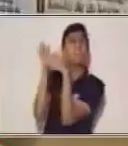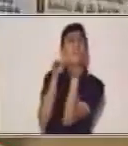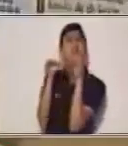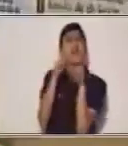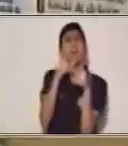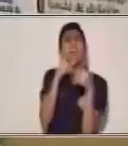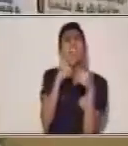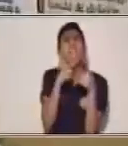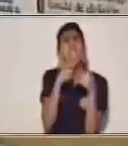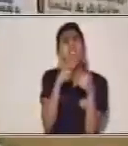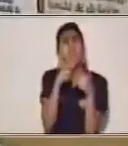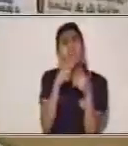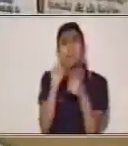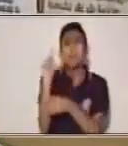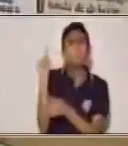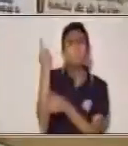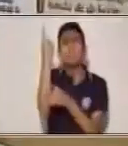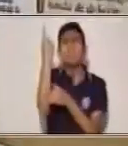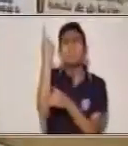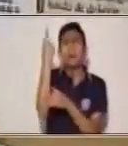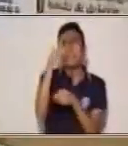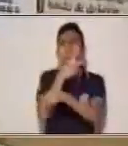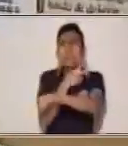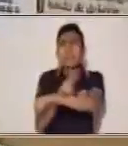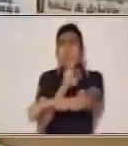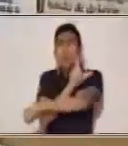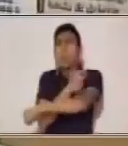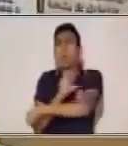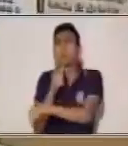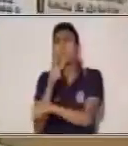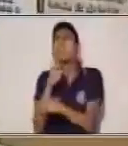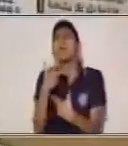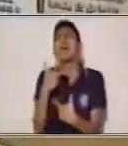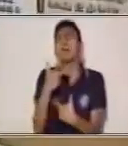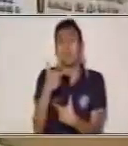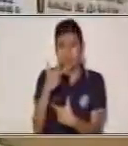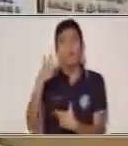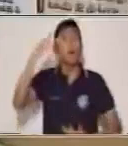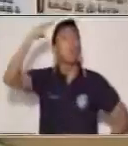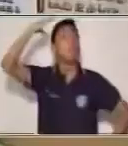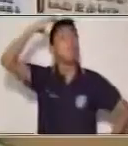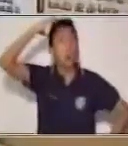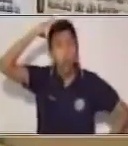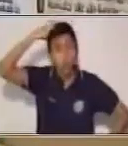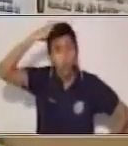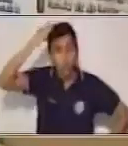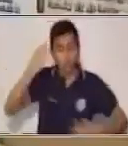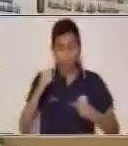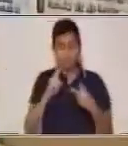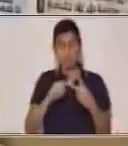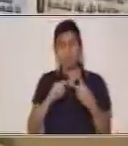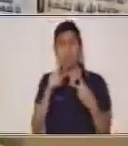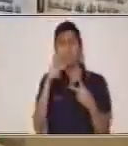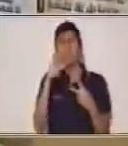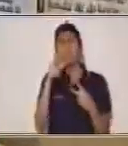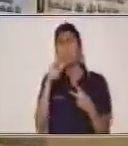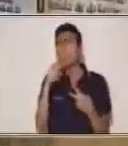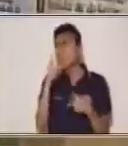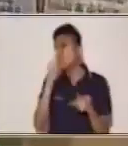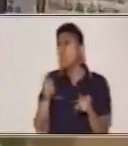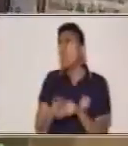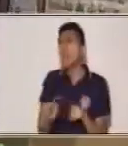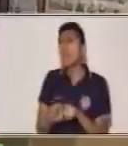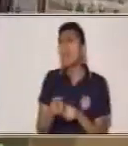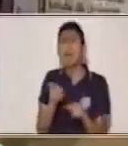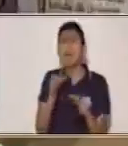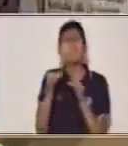las características que vamos a escuchar dentro de la historia en el cuento. Y podemos decir que es aquí donde